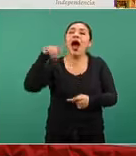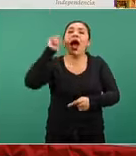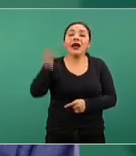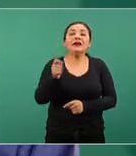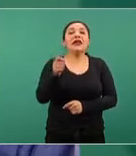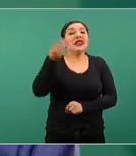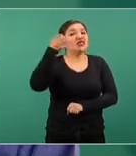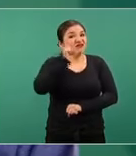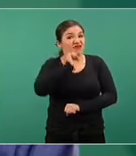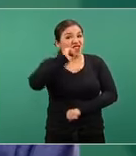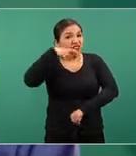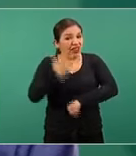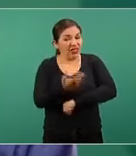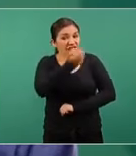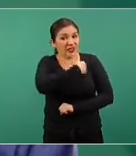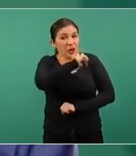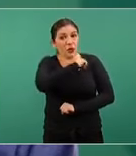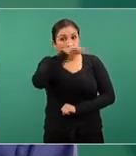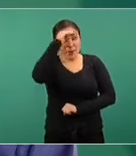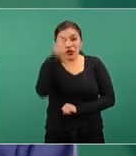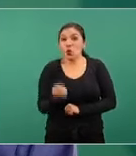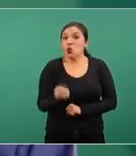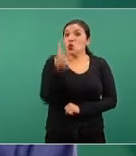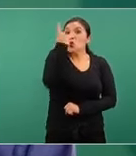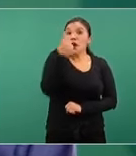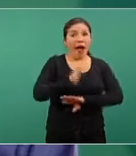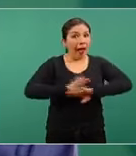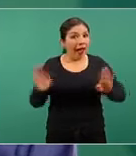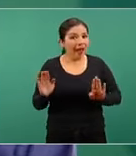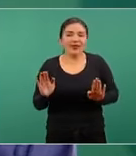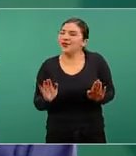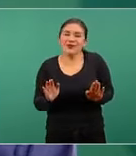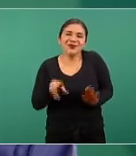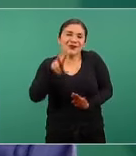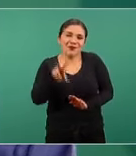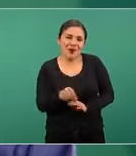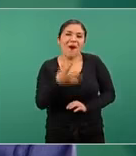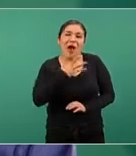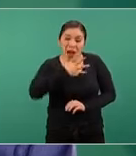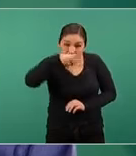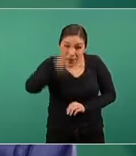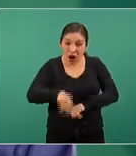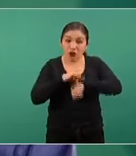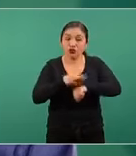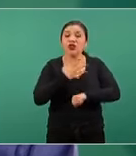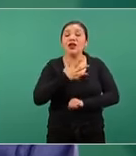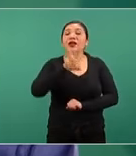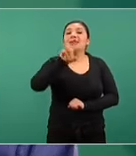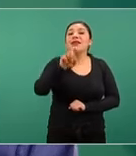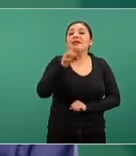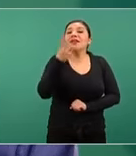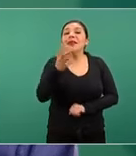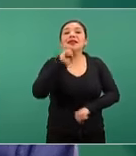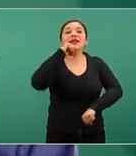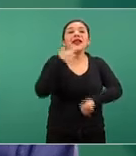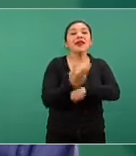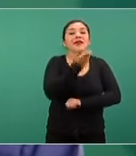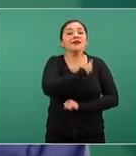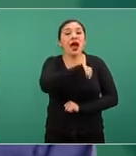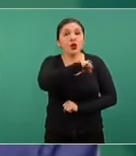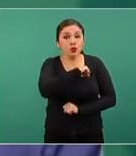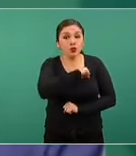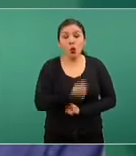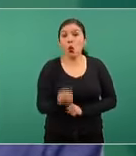Secretaría de Salud pensando que es una sola, pero no, hay en realidad 33 Secretarías de Salud,